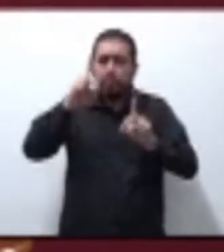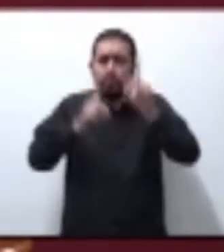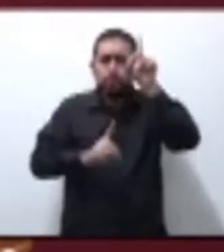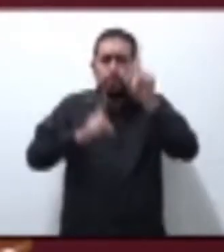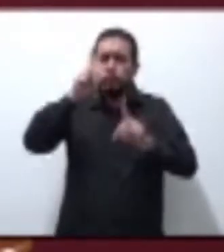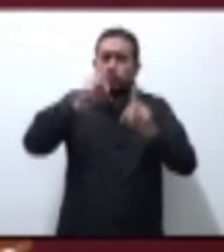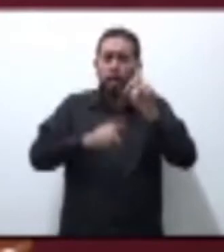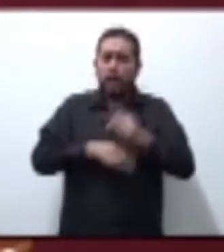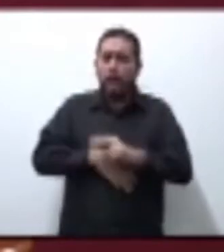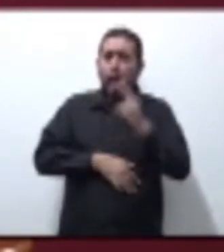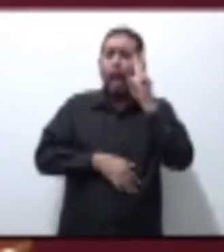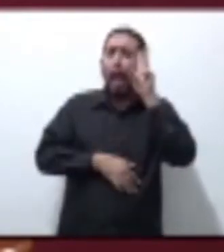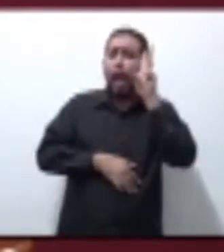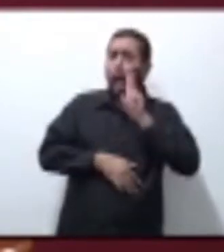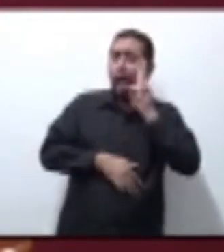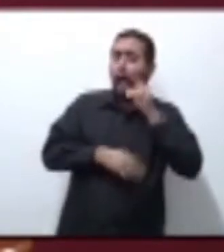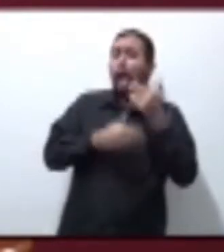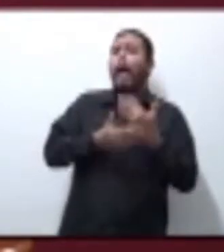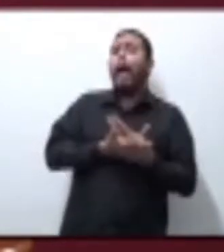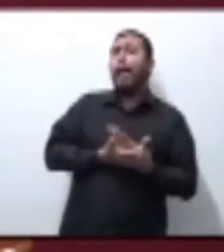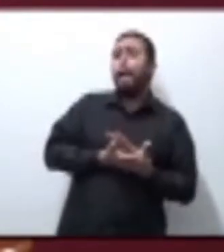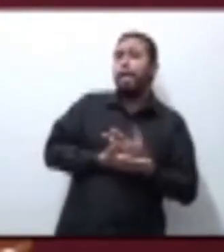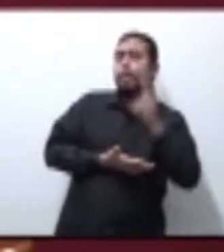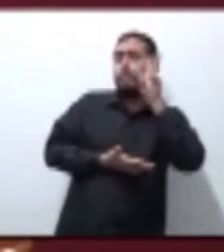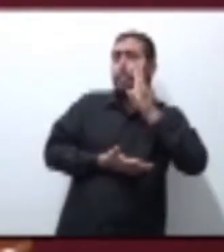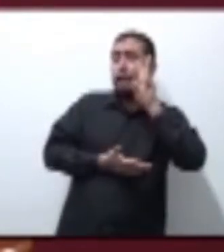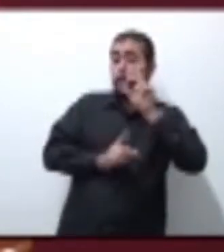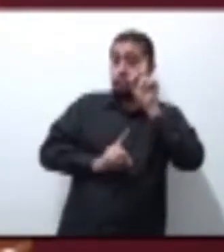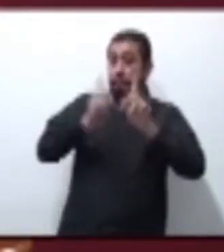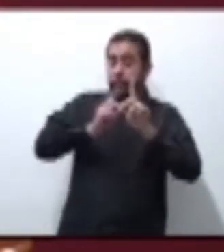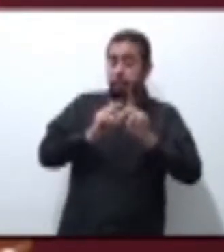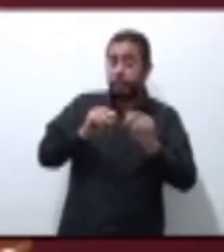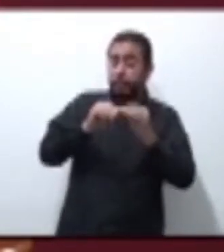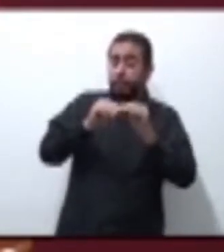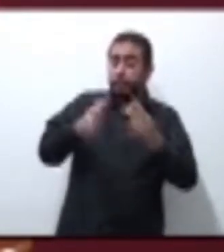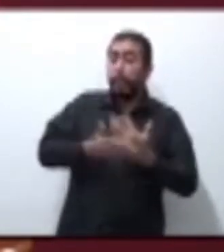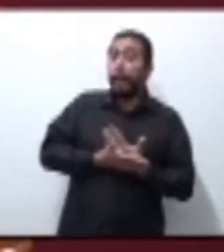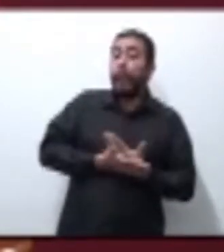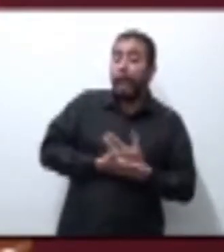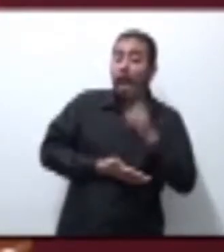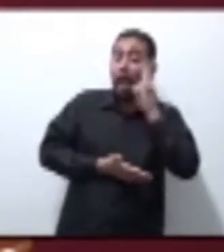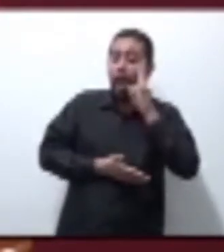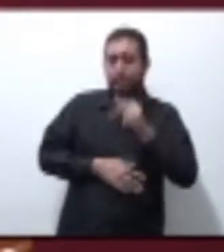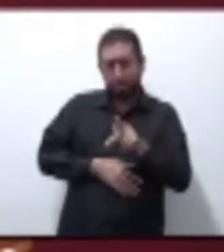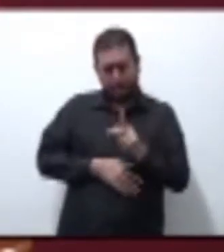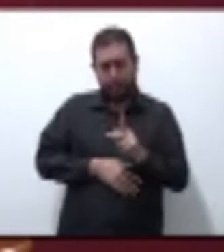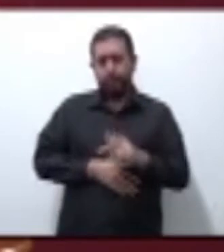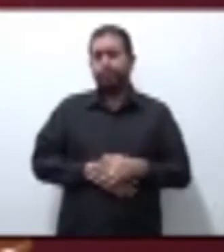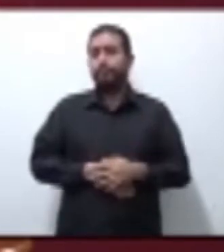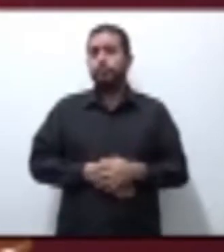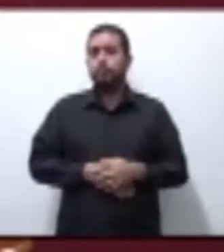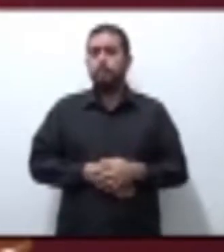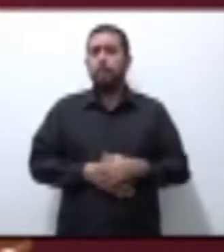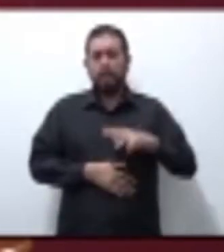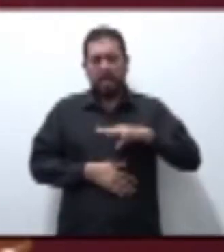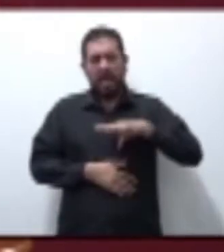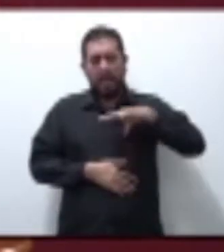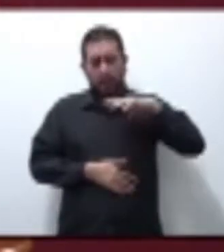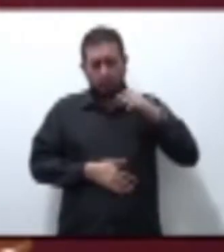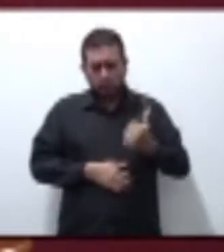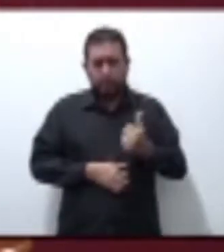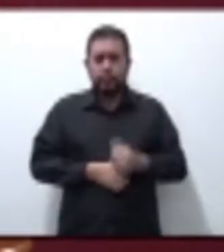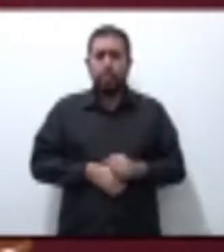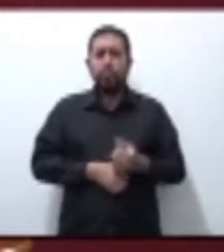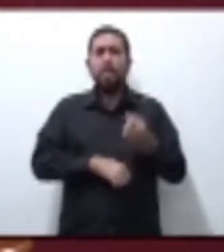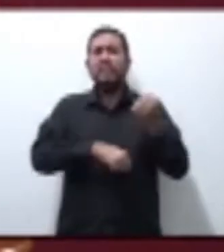el criterio operacional de casos sospechosos es muy amplio. Sin embargo, aprovechemos este fin de